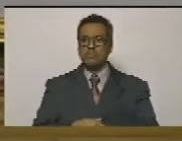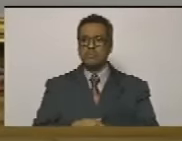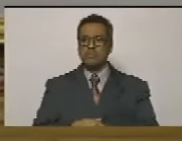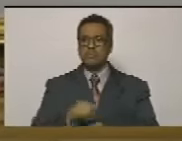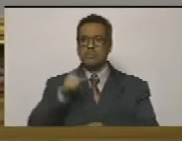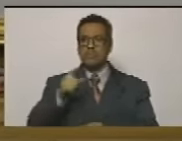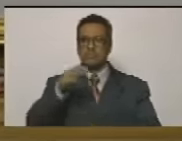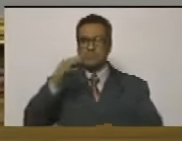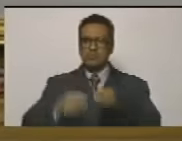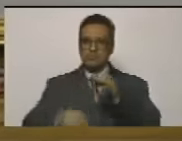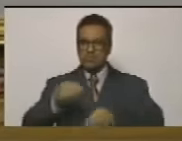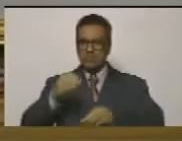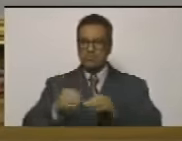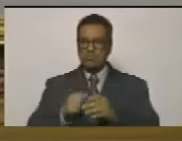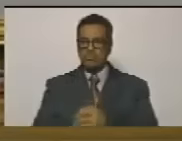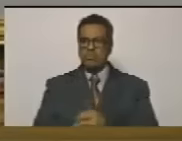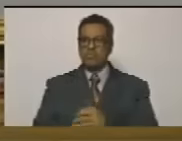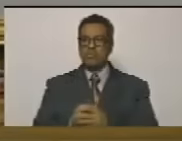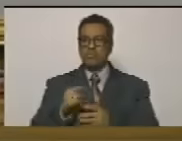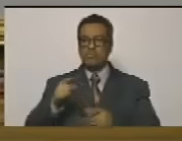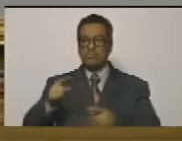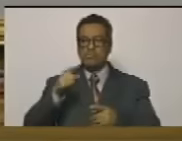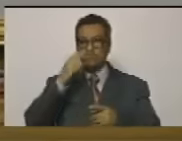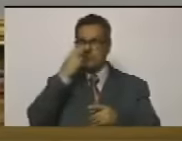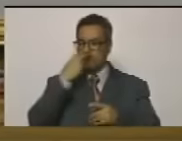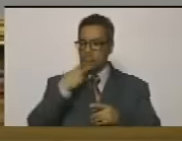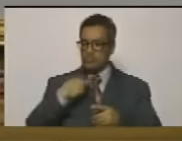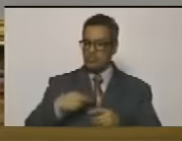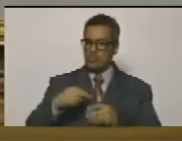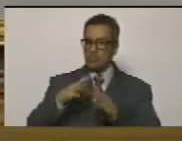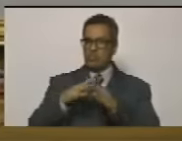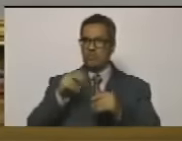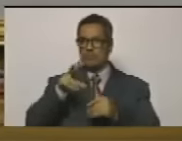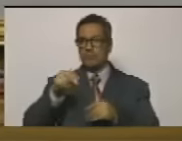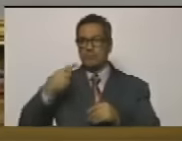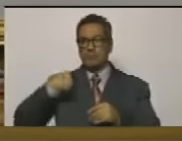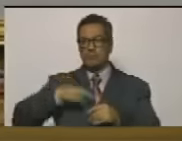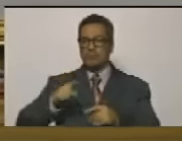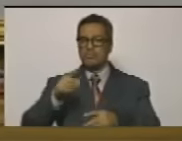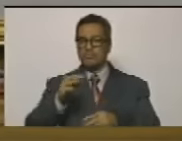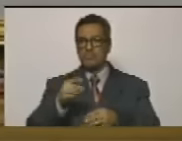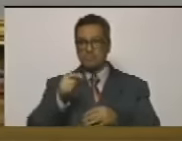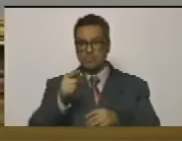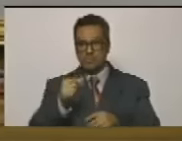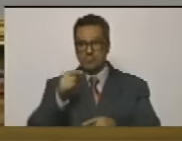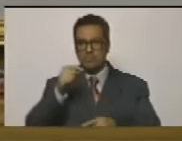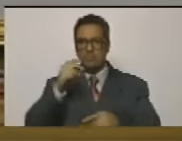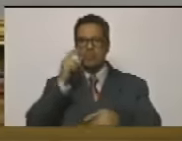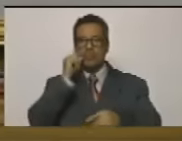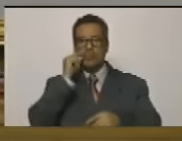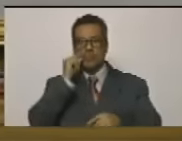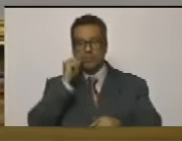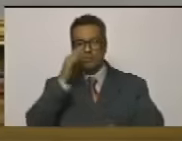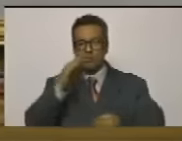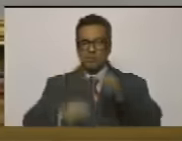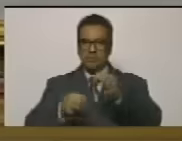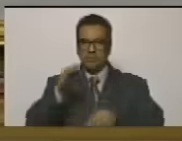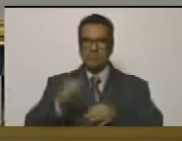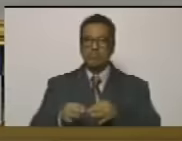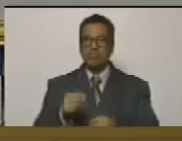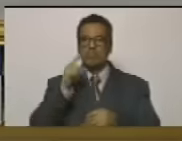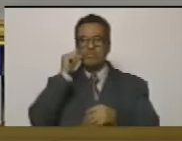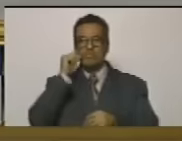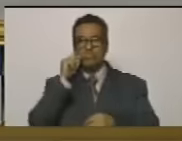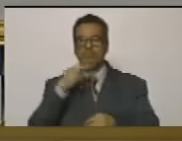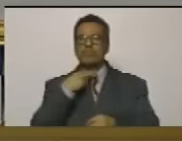al abogado de los pobres de los desposeídos al hombre de la justicia al